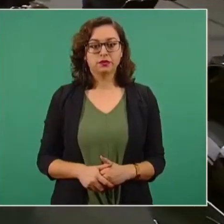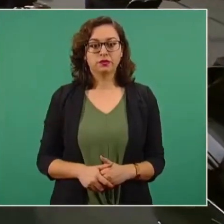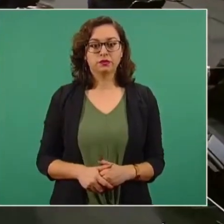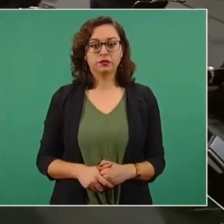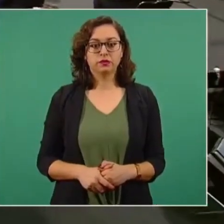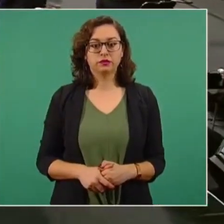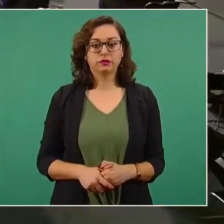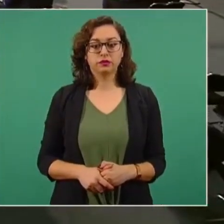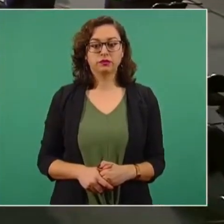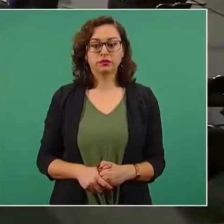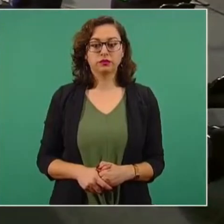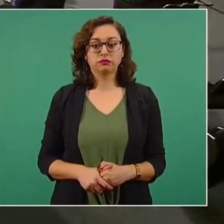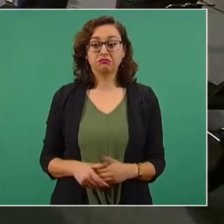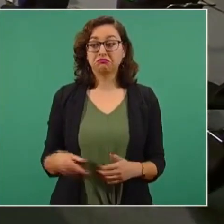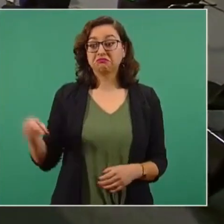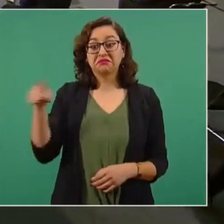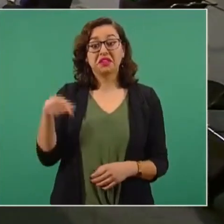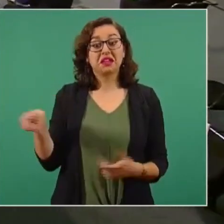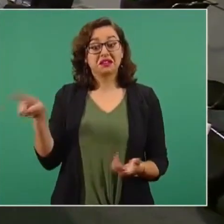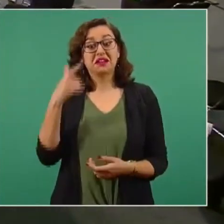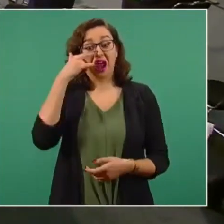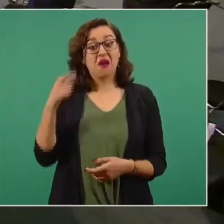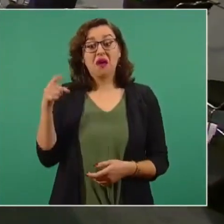porque todos son los que nos cuestionan.